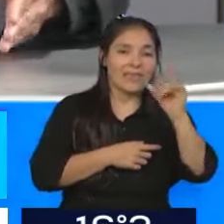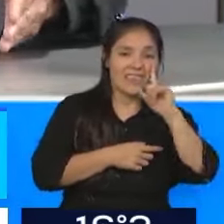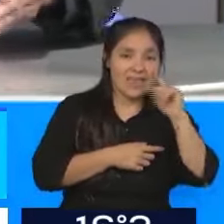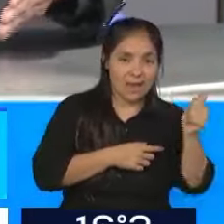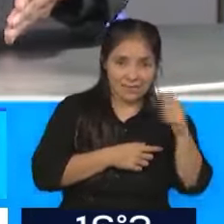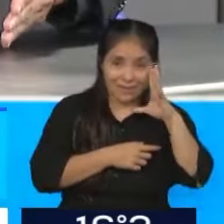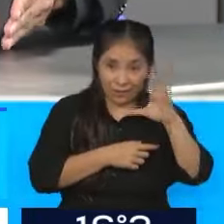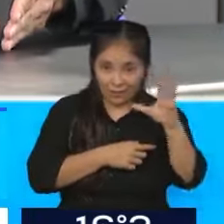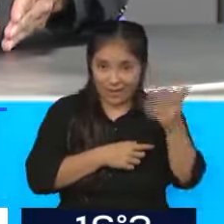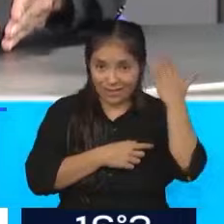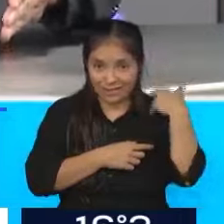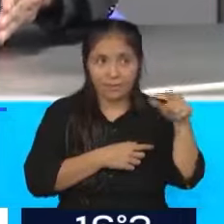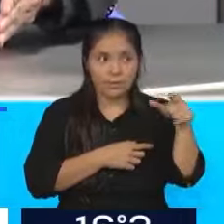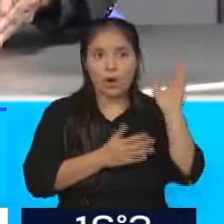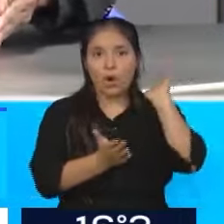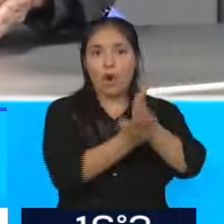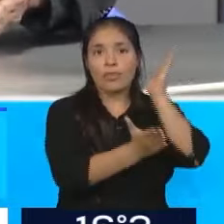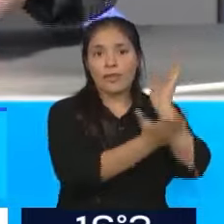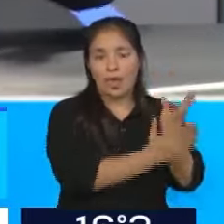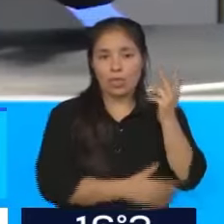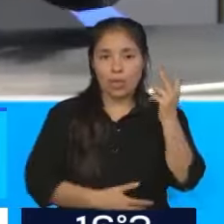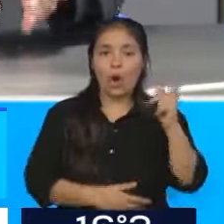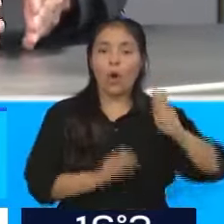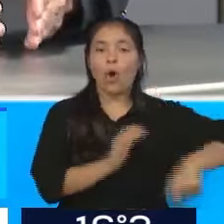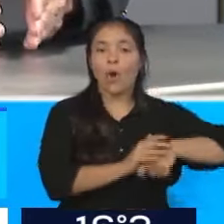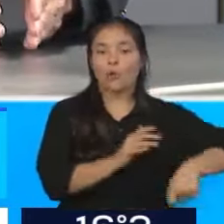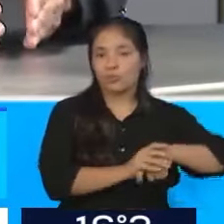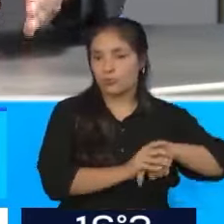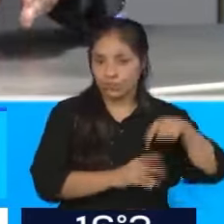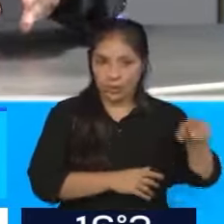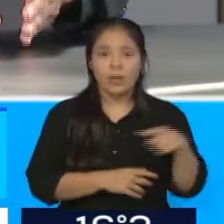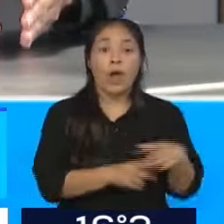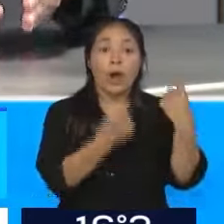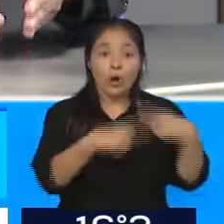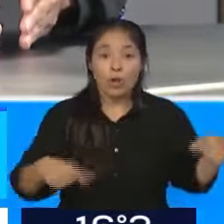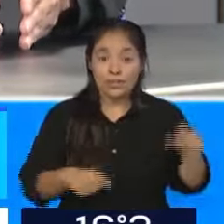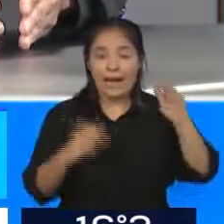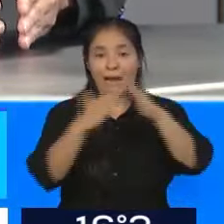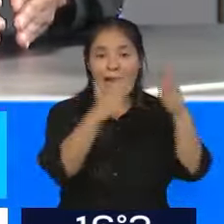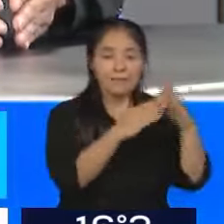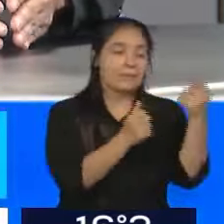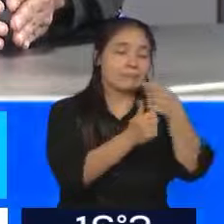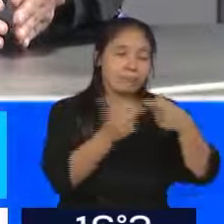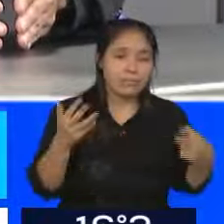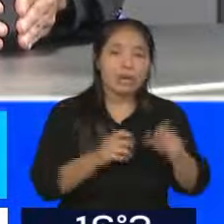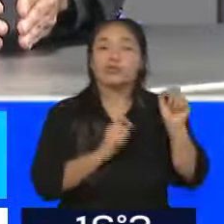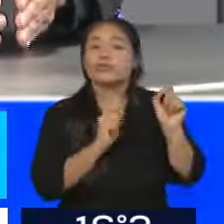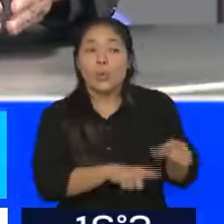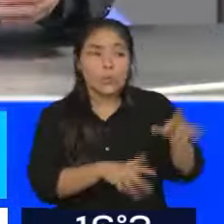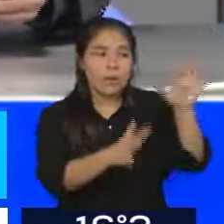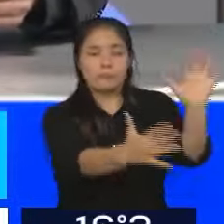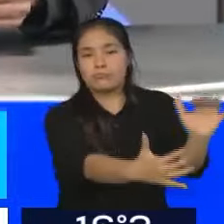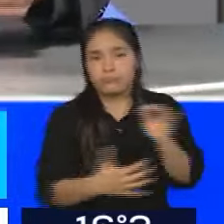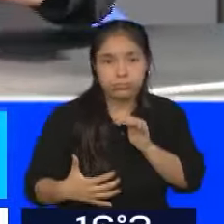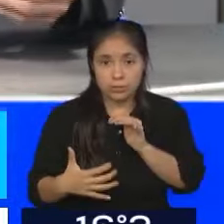¿Te acordás? Fueron condenados por hecho de corrupción. Esos dominios, esos inmuebles, esos bienes que pertenecían a ellos,